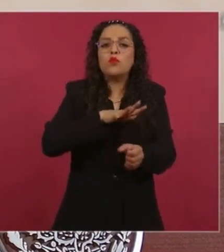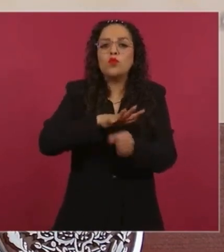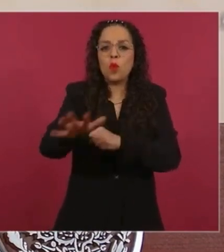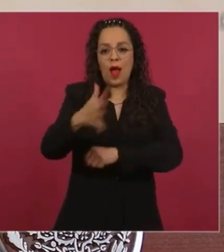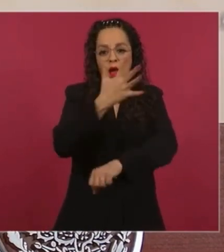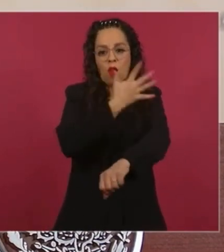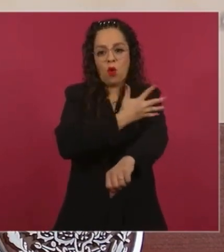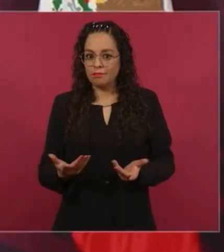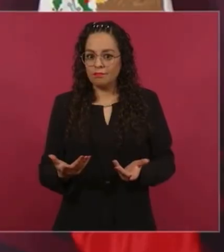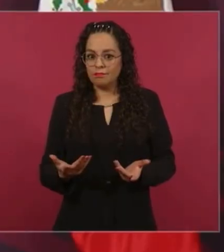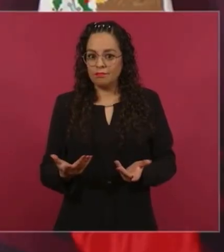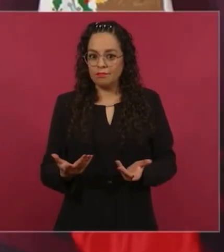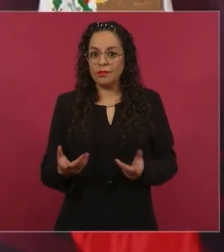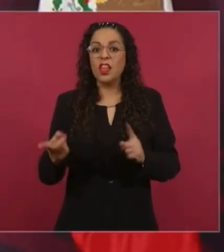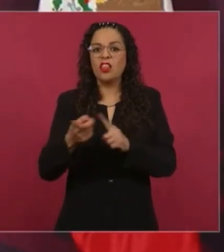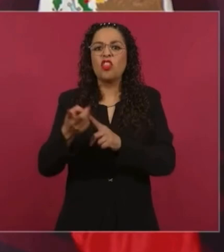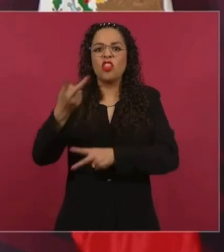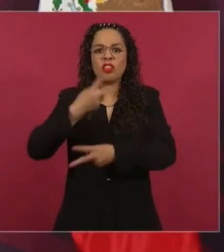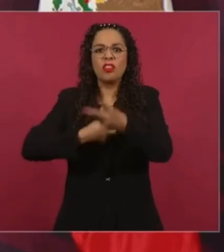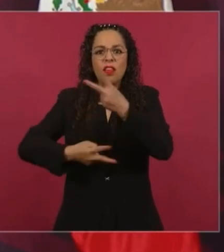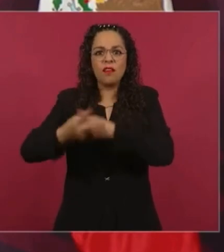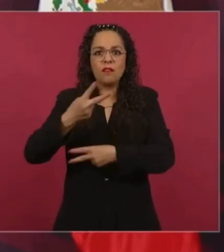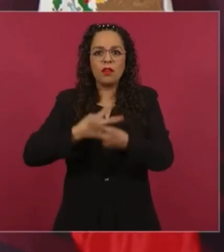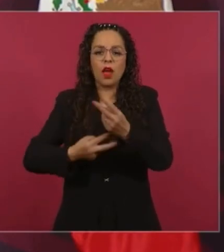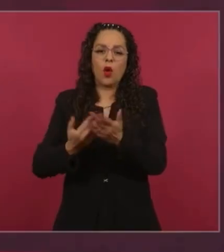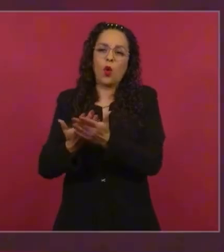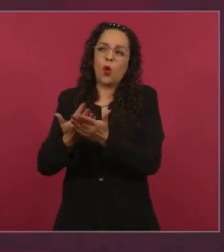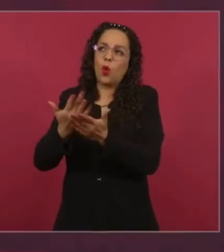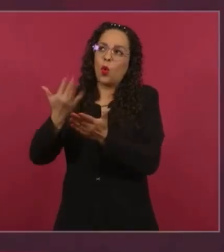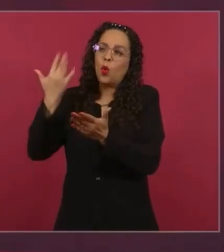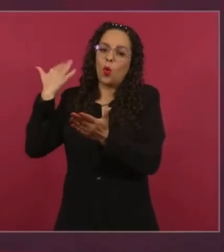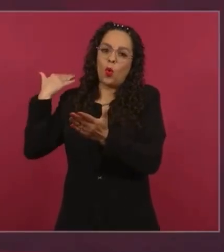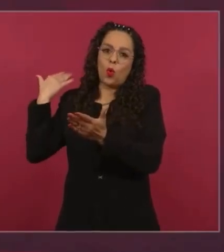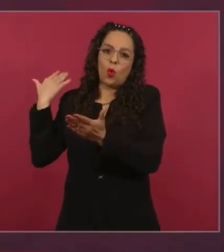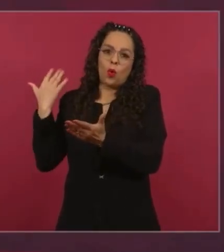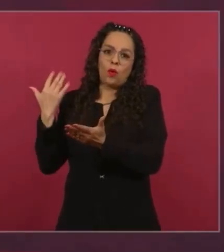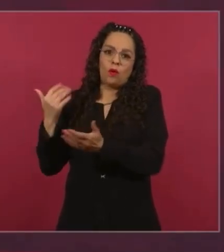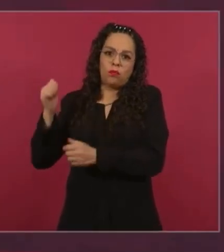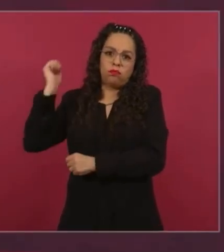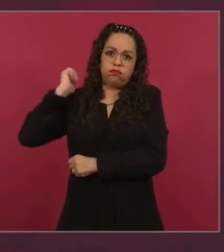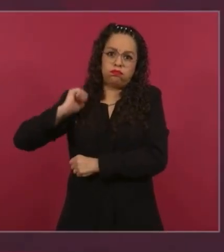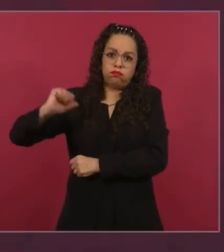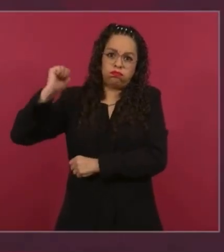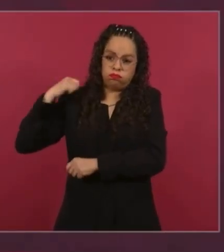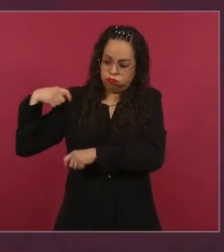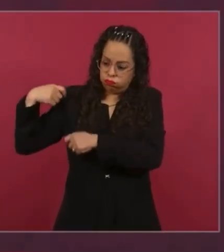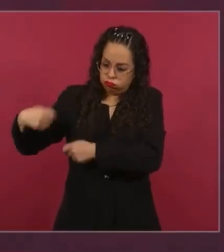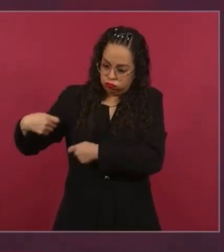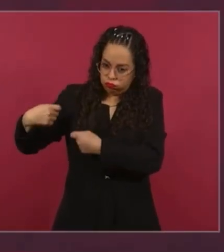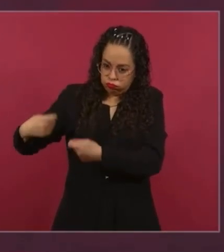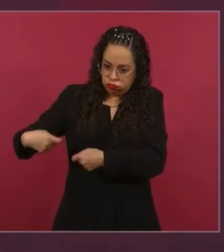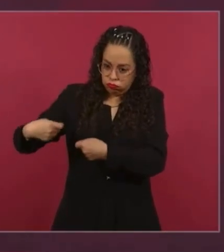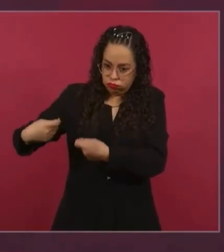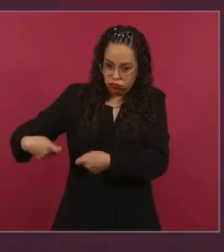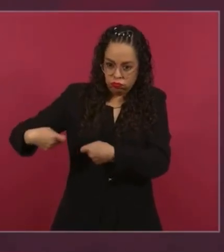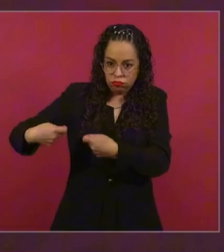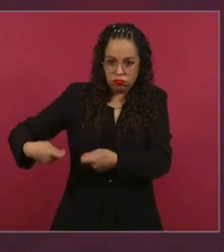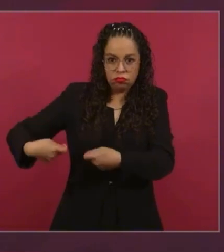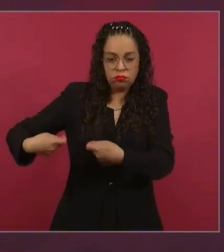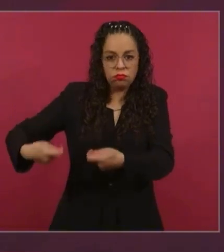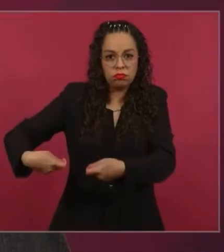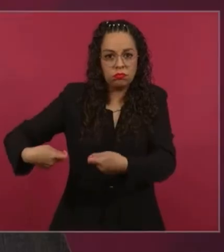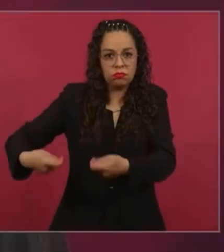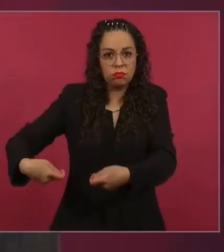lejos, o sea, de los tiempos prehispánicos, esa honestidad